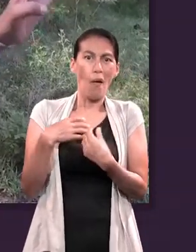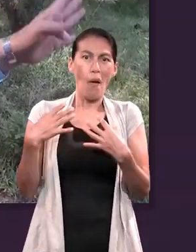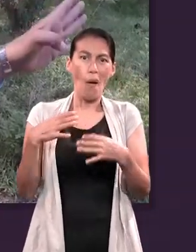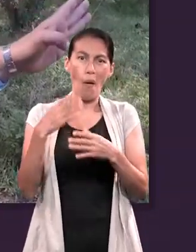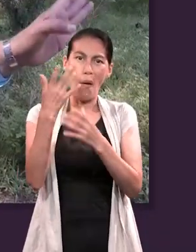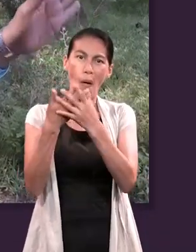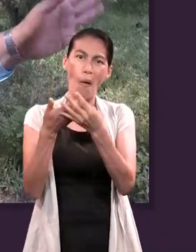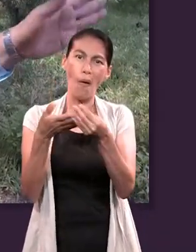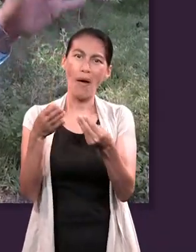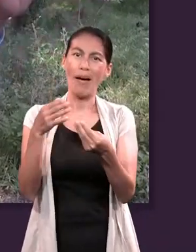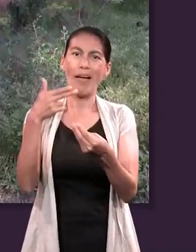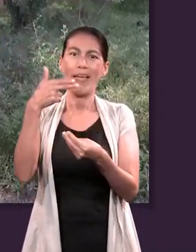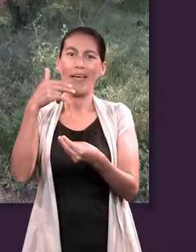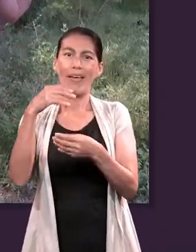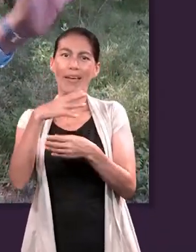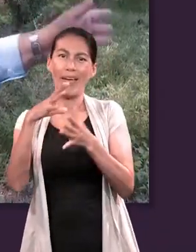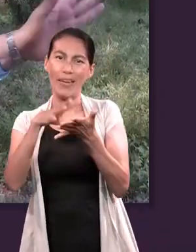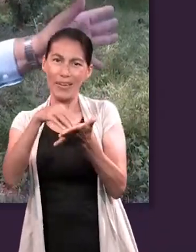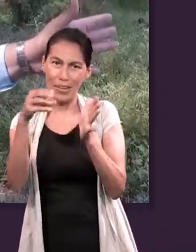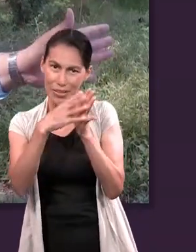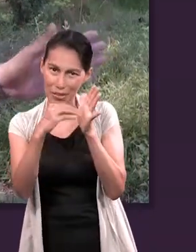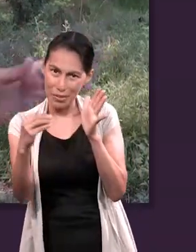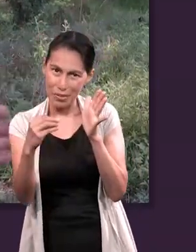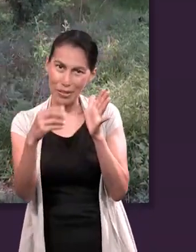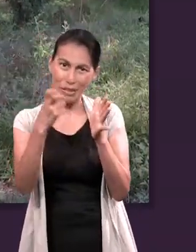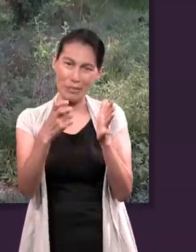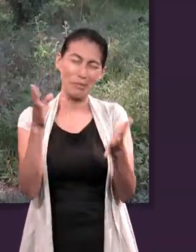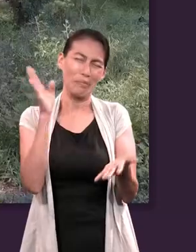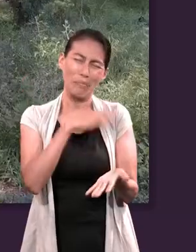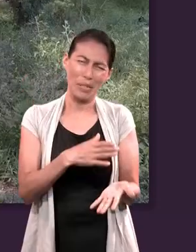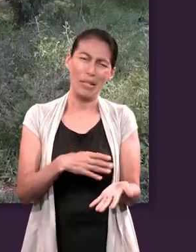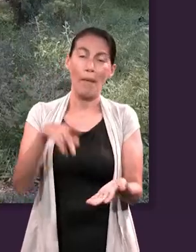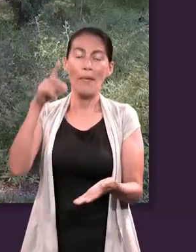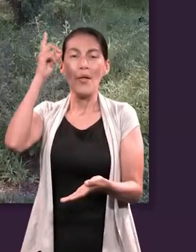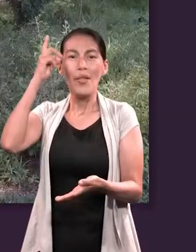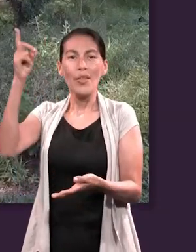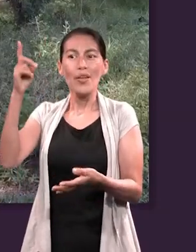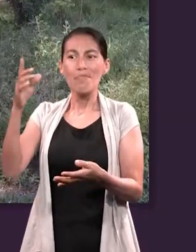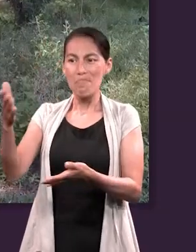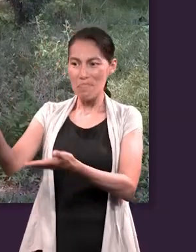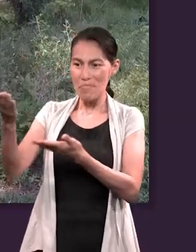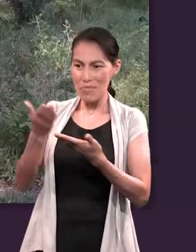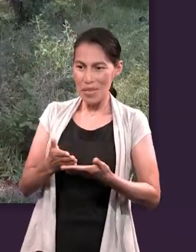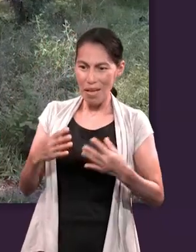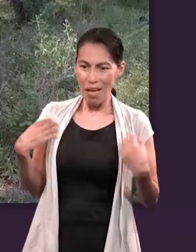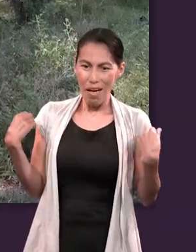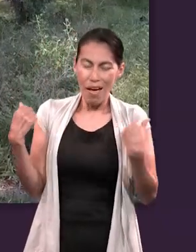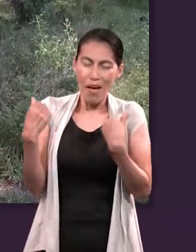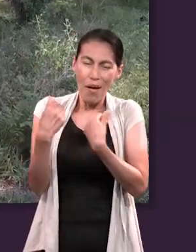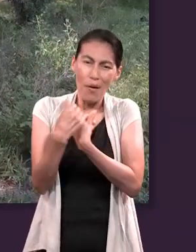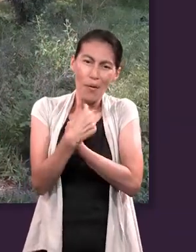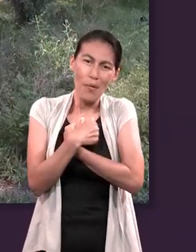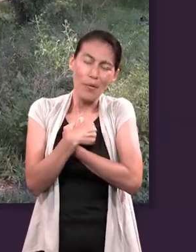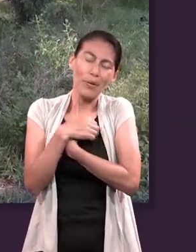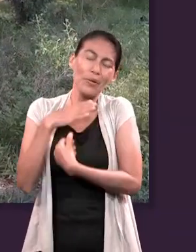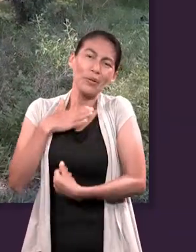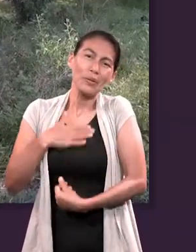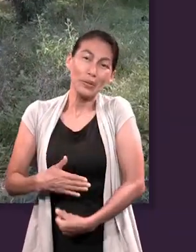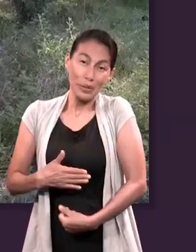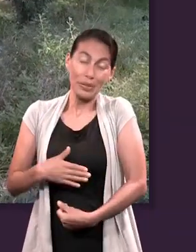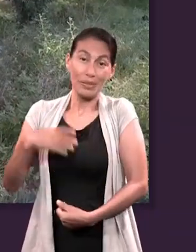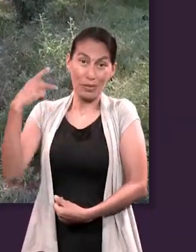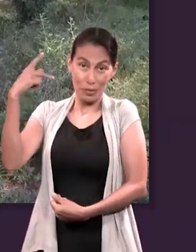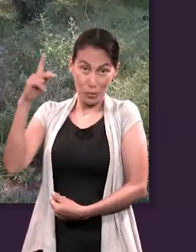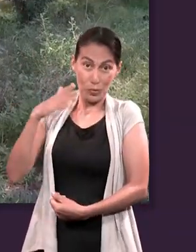absurda ropa hecha de hojas de higuera. Ridículo lo que el ser humano hace. Pero Dios ofrece